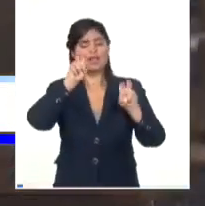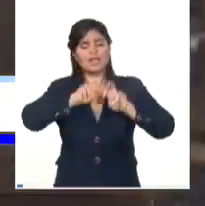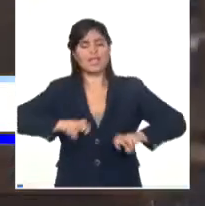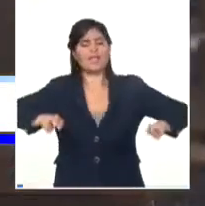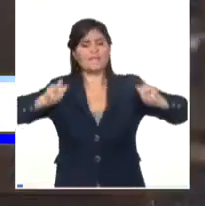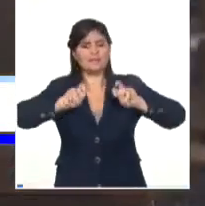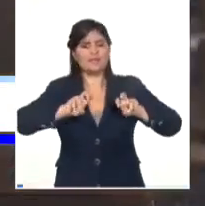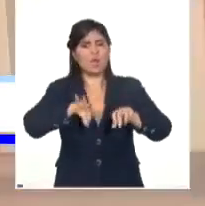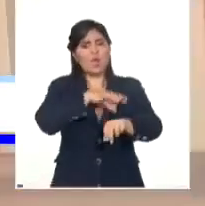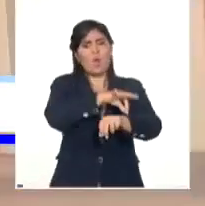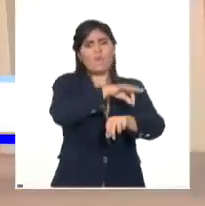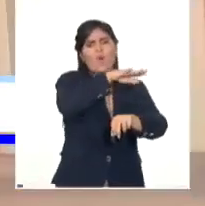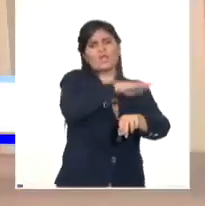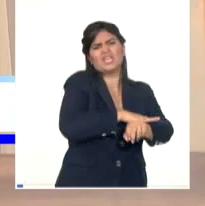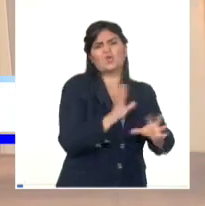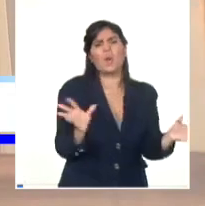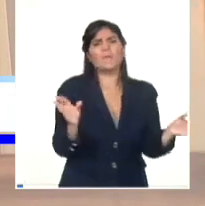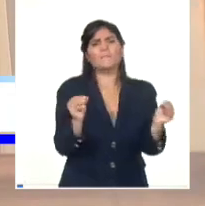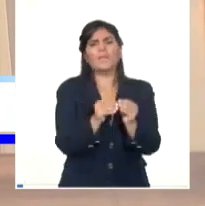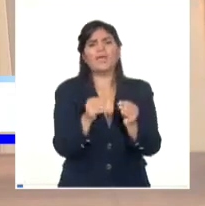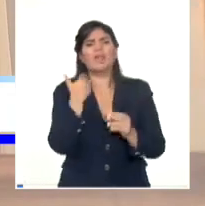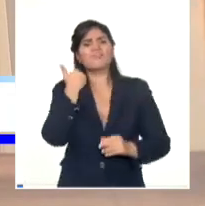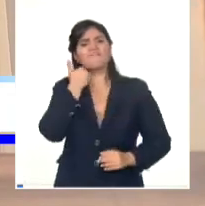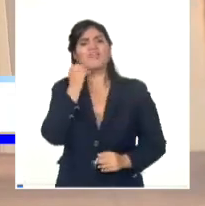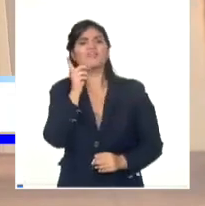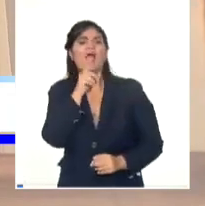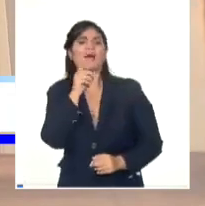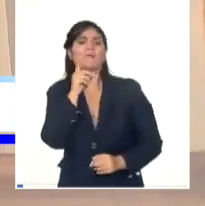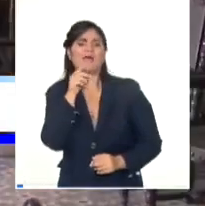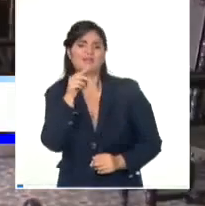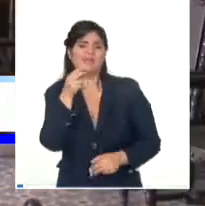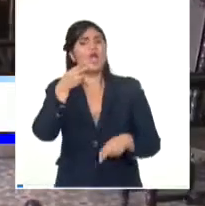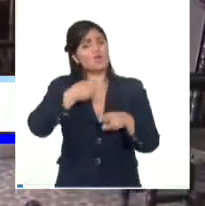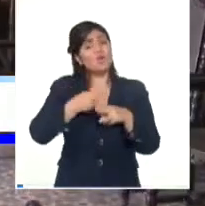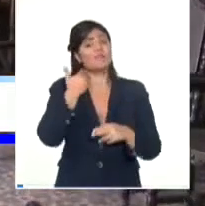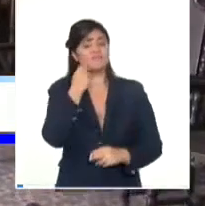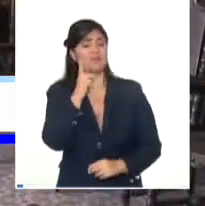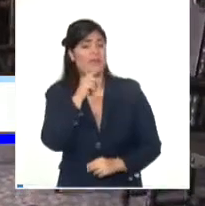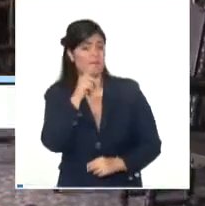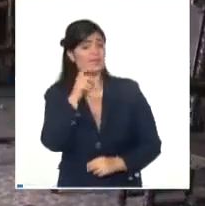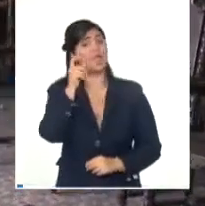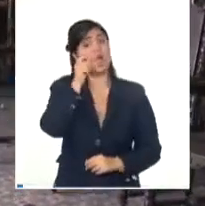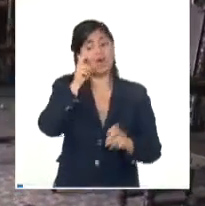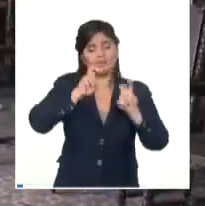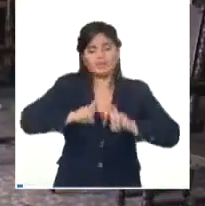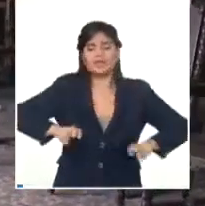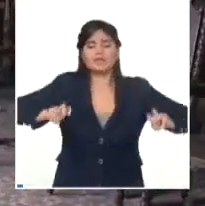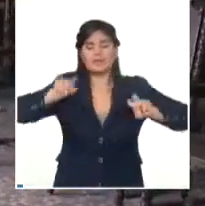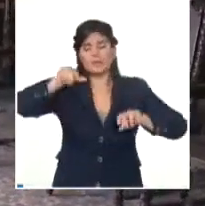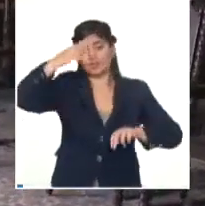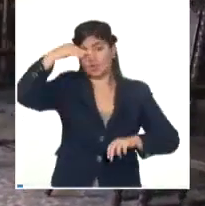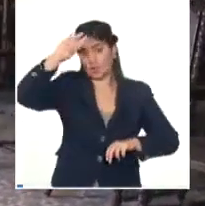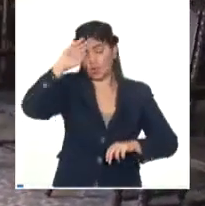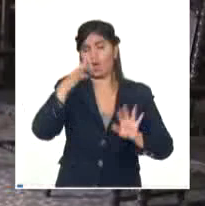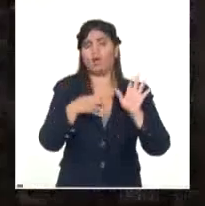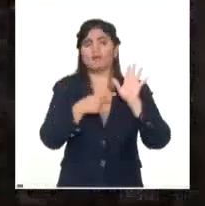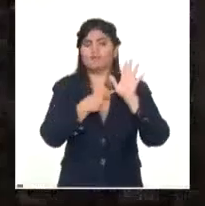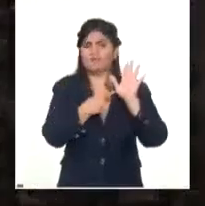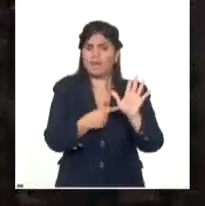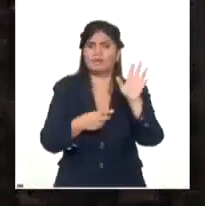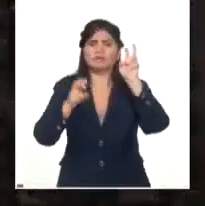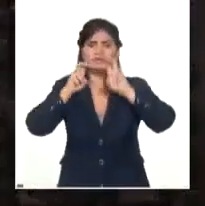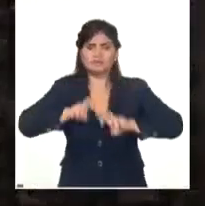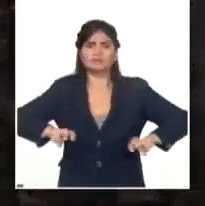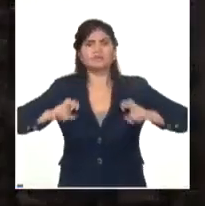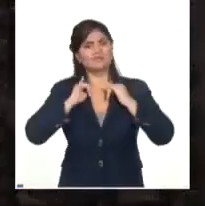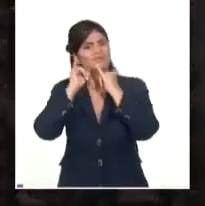transmisor de la fiebre amarilla, en la entonces Real Academia de Ciencias Físicas y Naturales de La Habana, conversamos con el